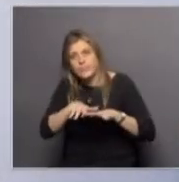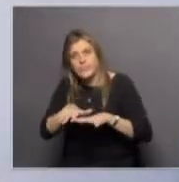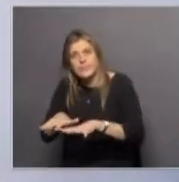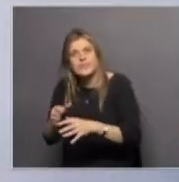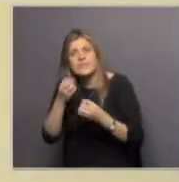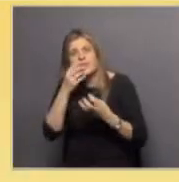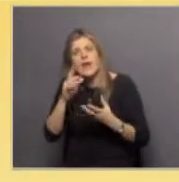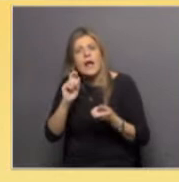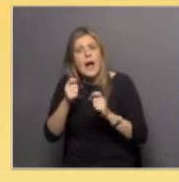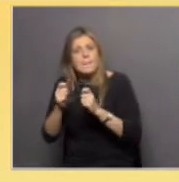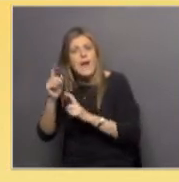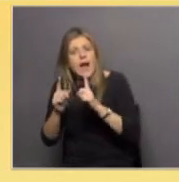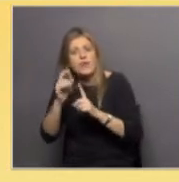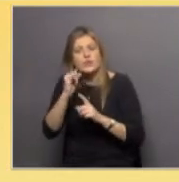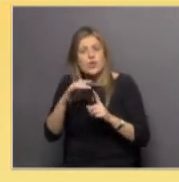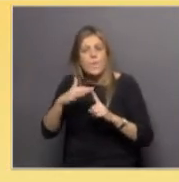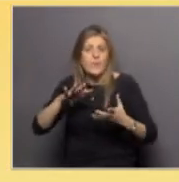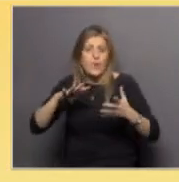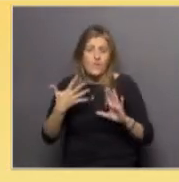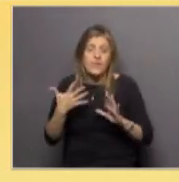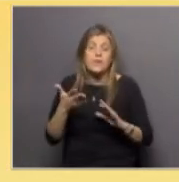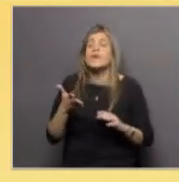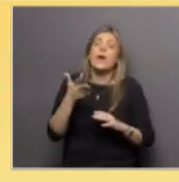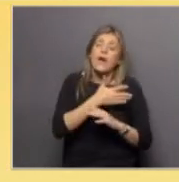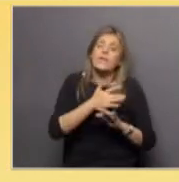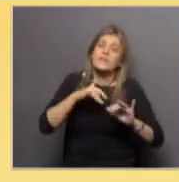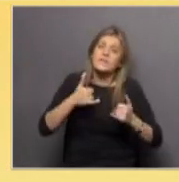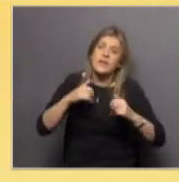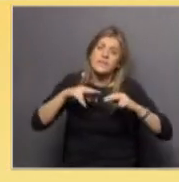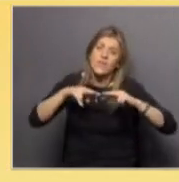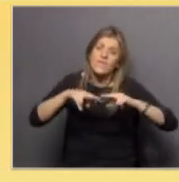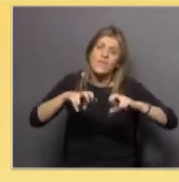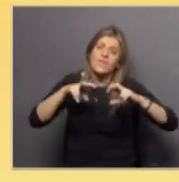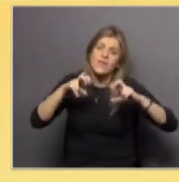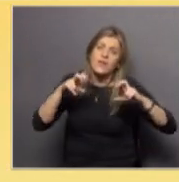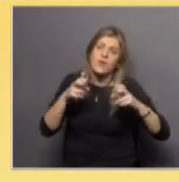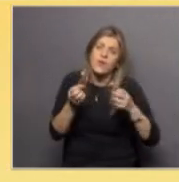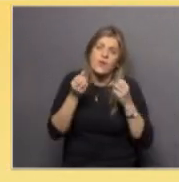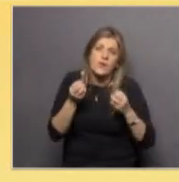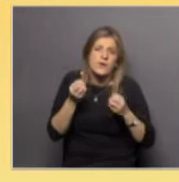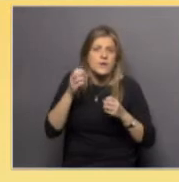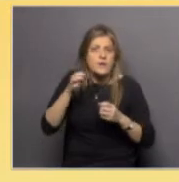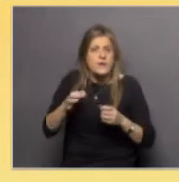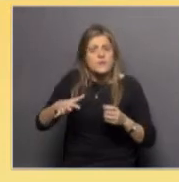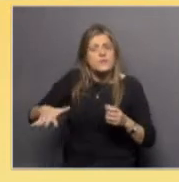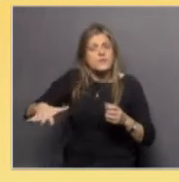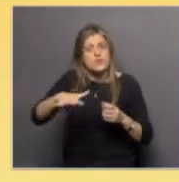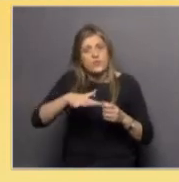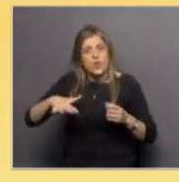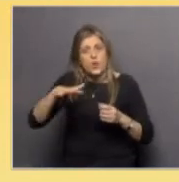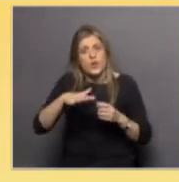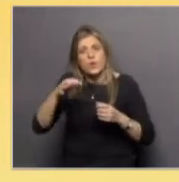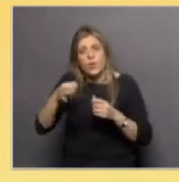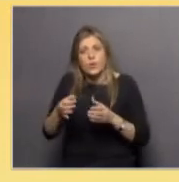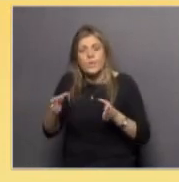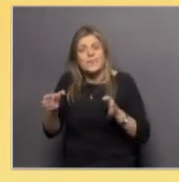yo les mencionaba anteriormente, en realidad lo que se investigó fue una zona en el estrecho...